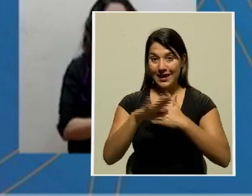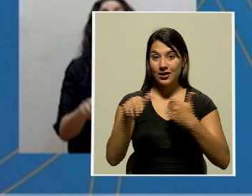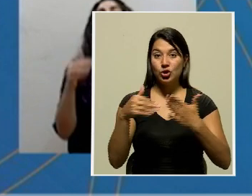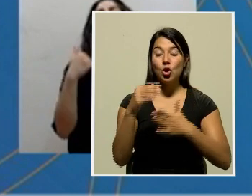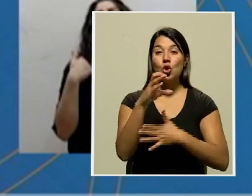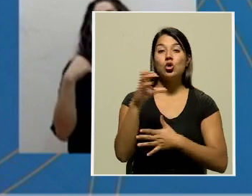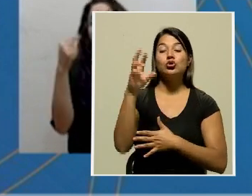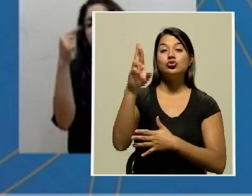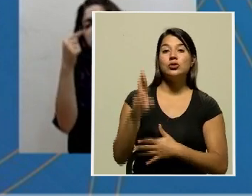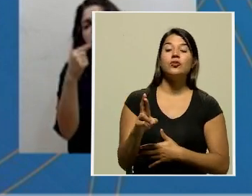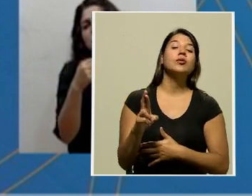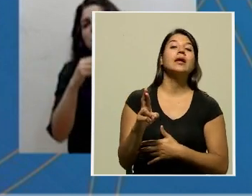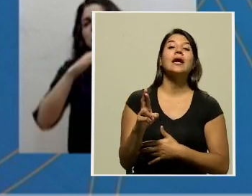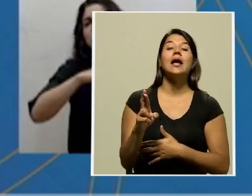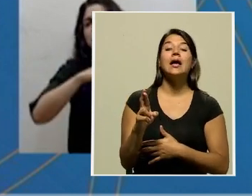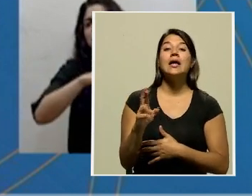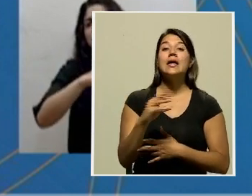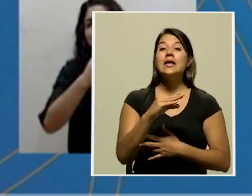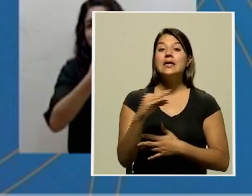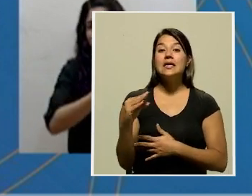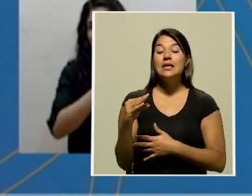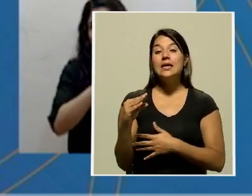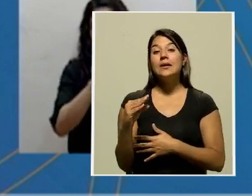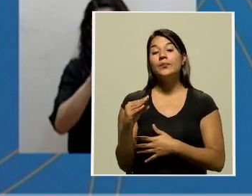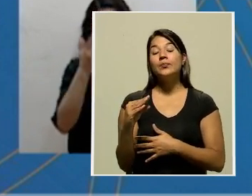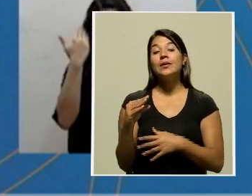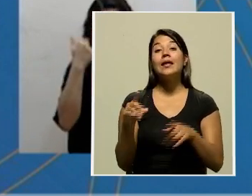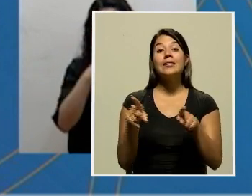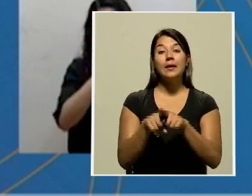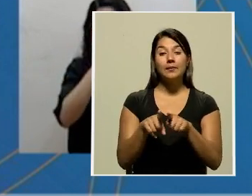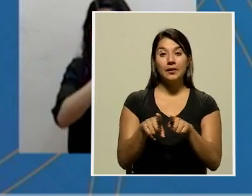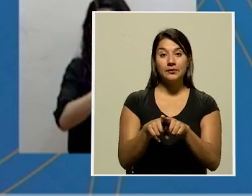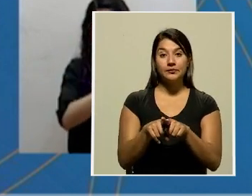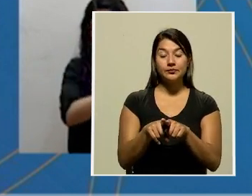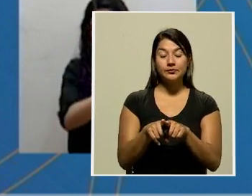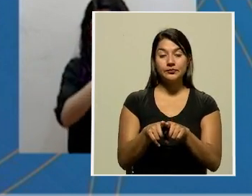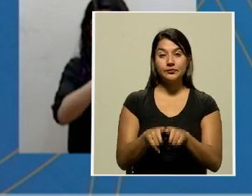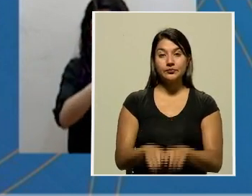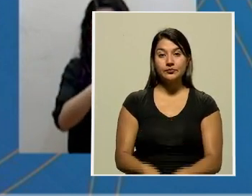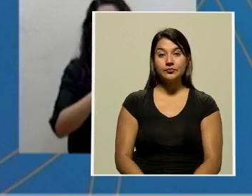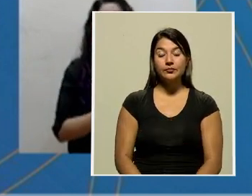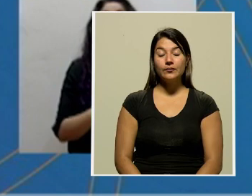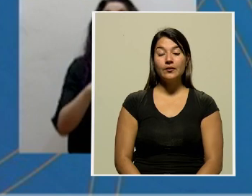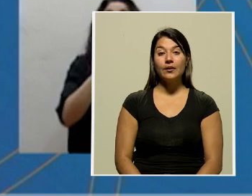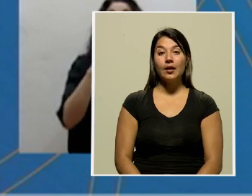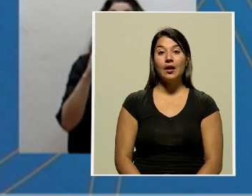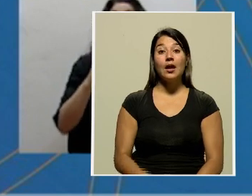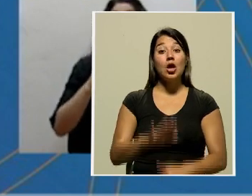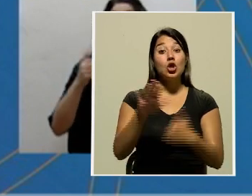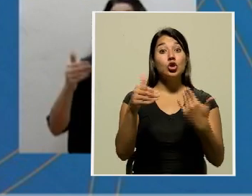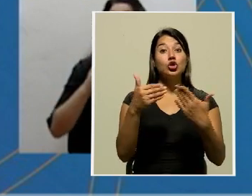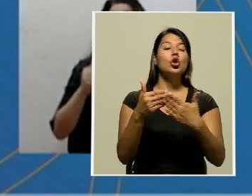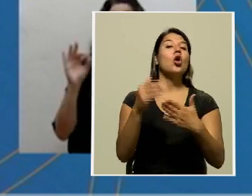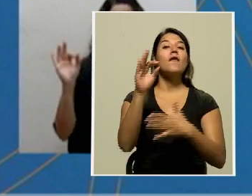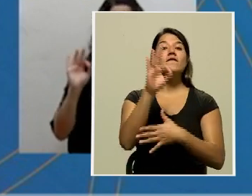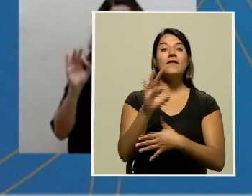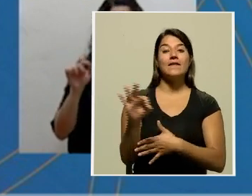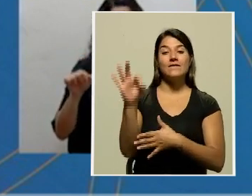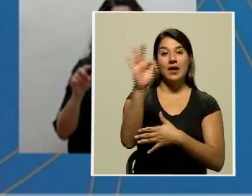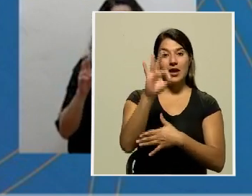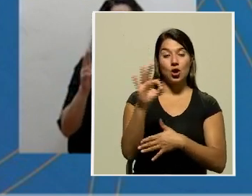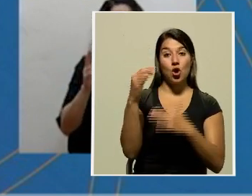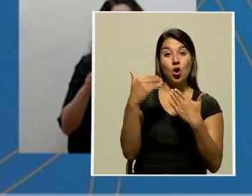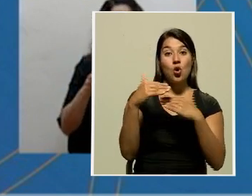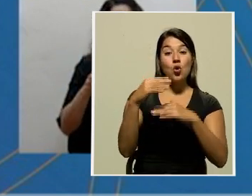excepciones vigentes a la fecha y también durante todo el mes de febrero la